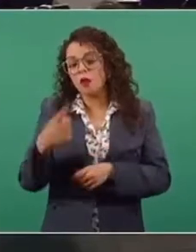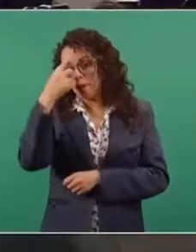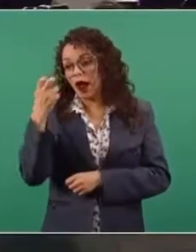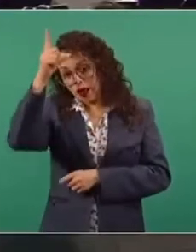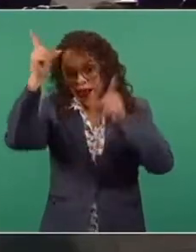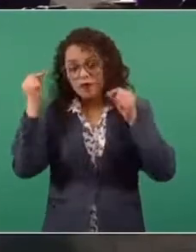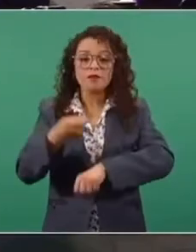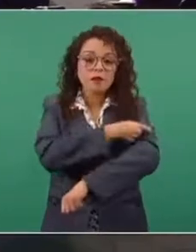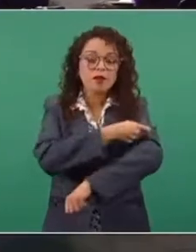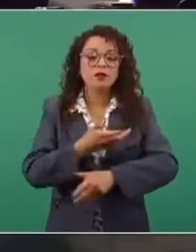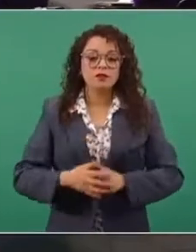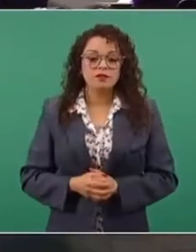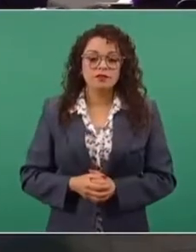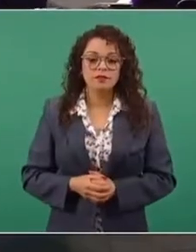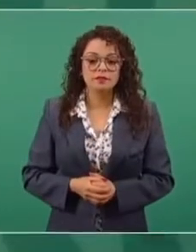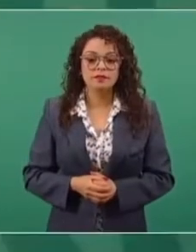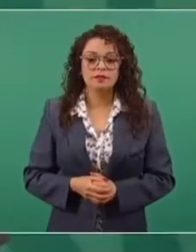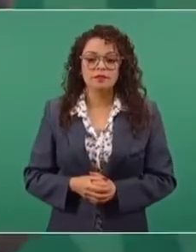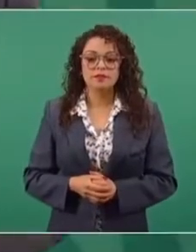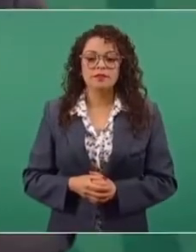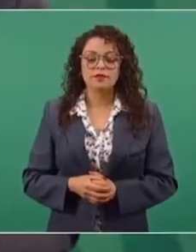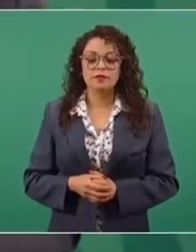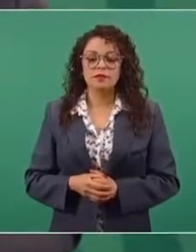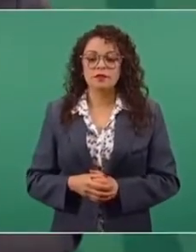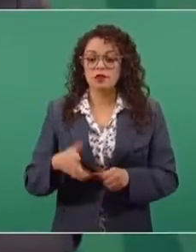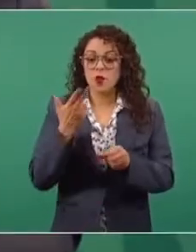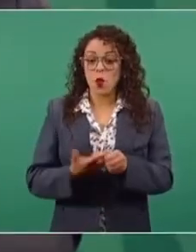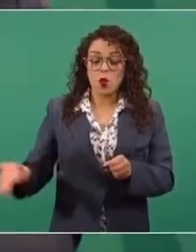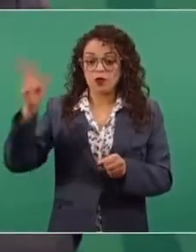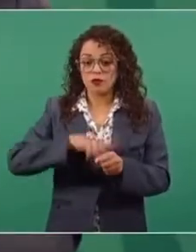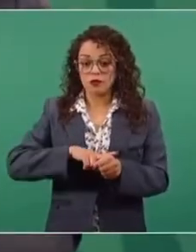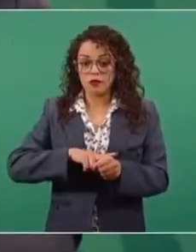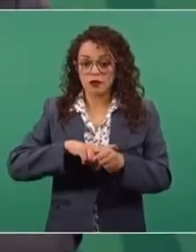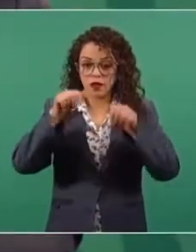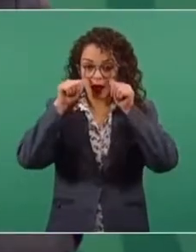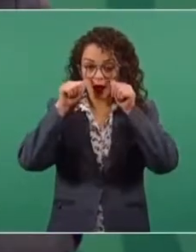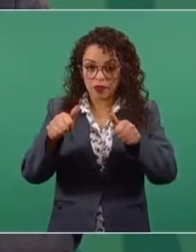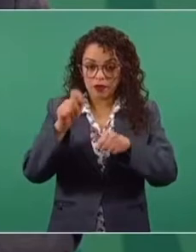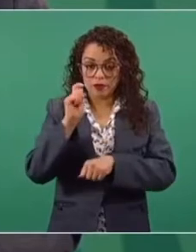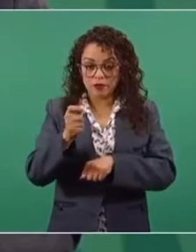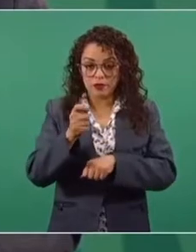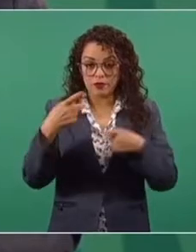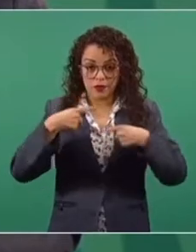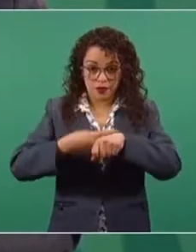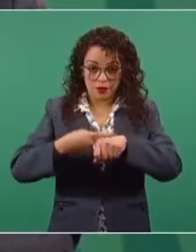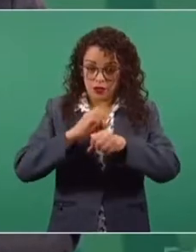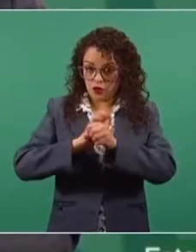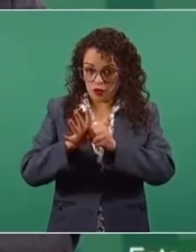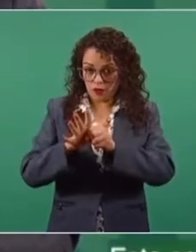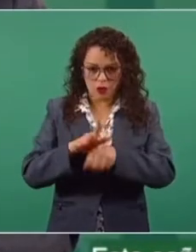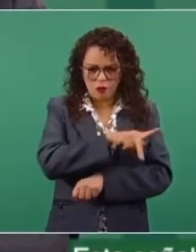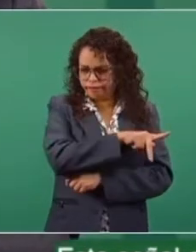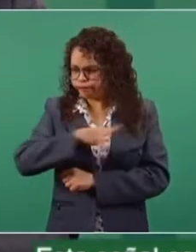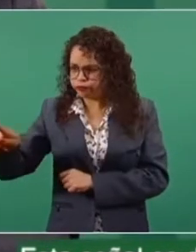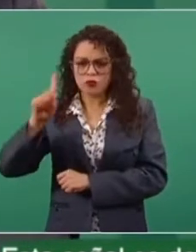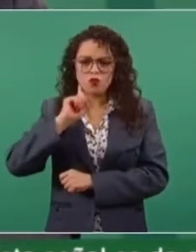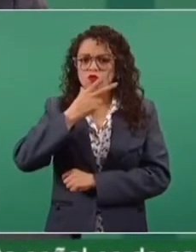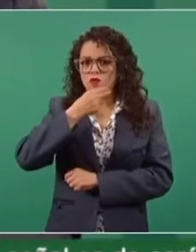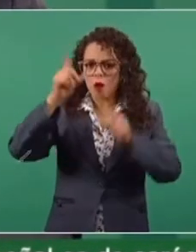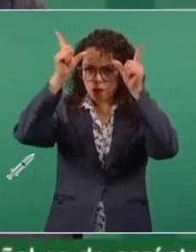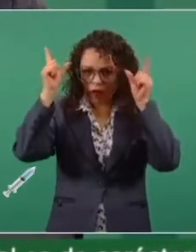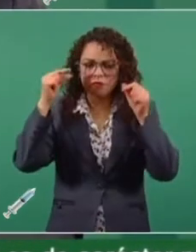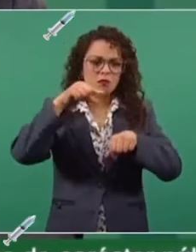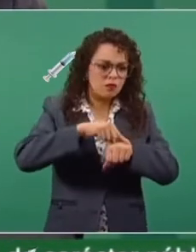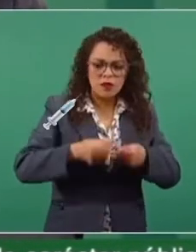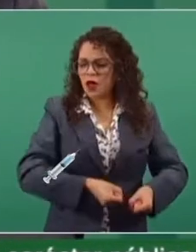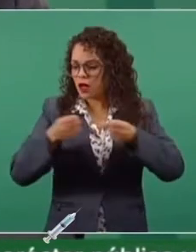Pues ya todos los trabajadores prácticamente de hospitales que atienden COVID, todos, enfermeros, enfermeras, médicos, camilleros, todos,